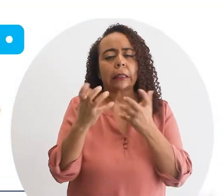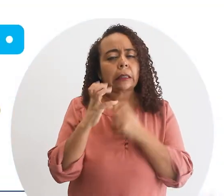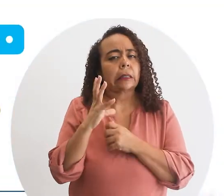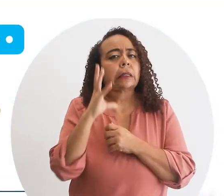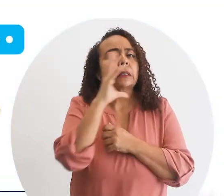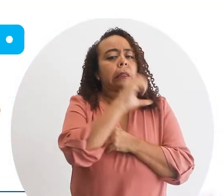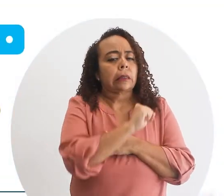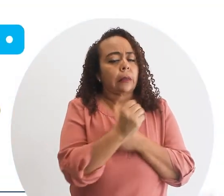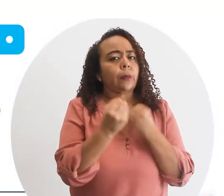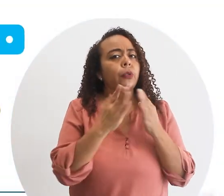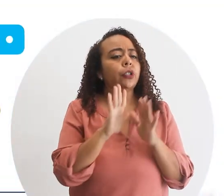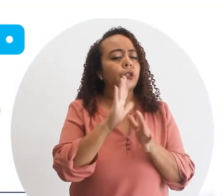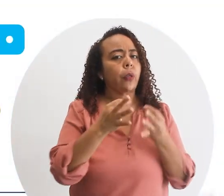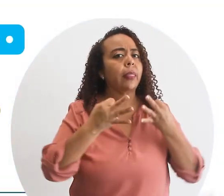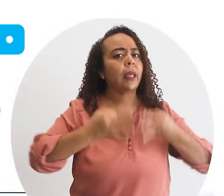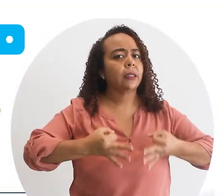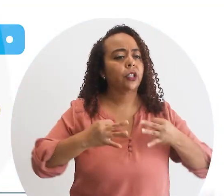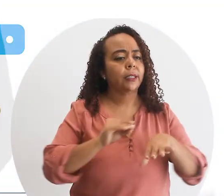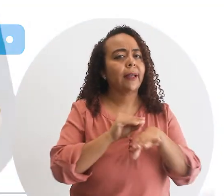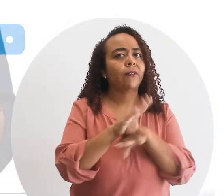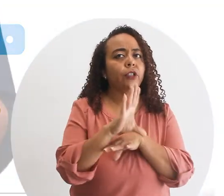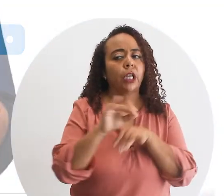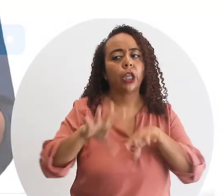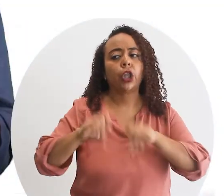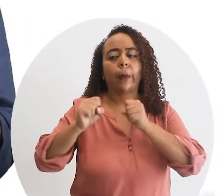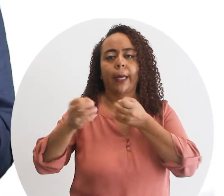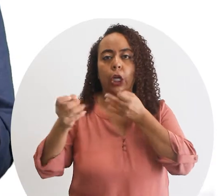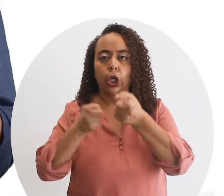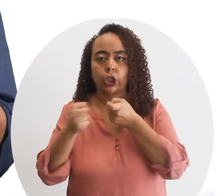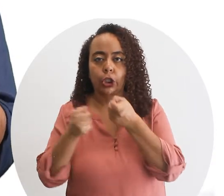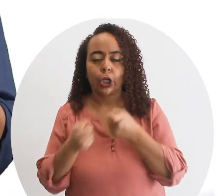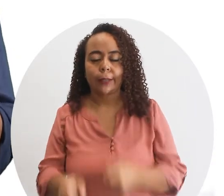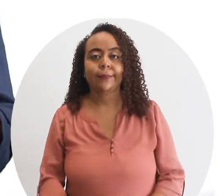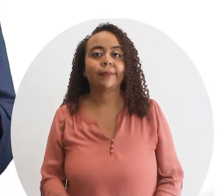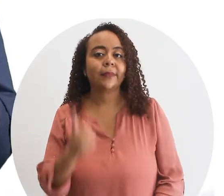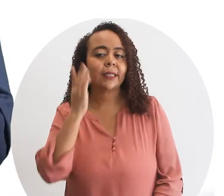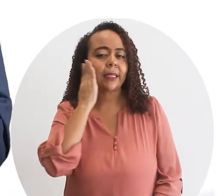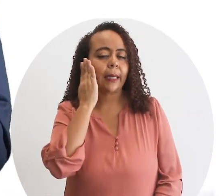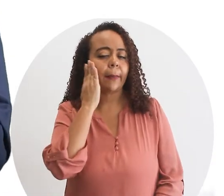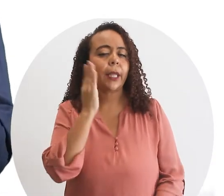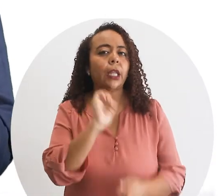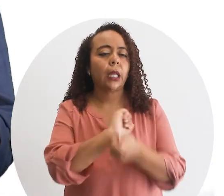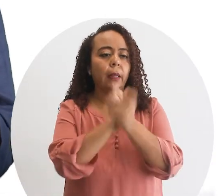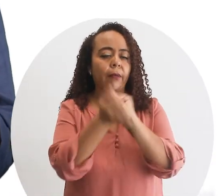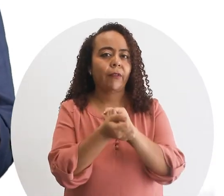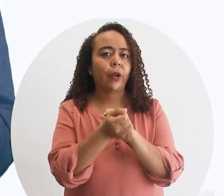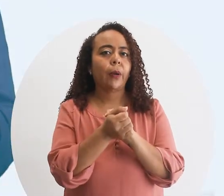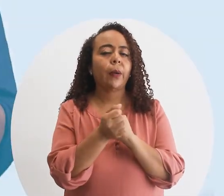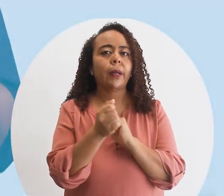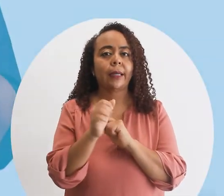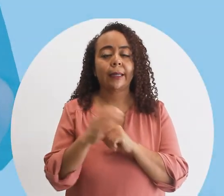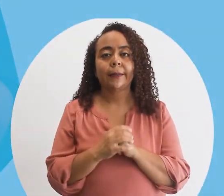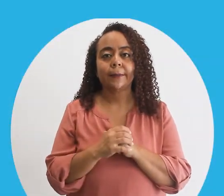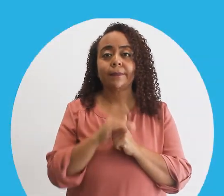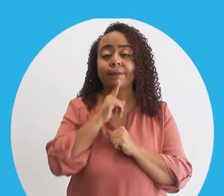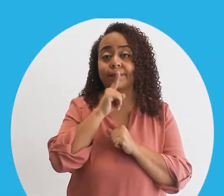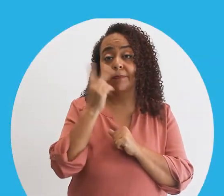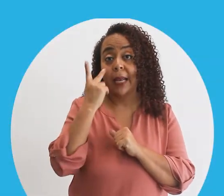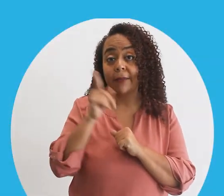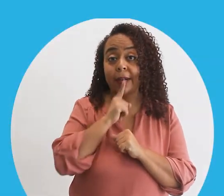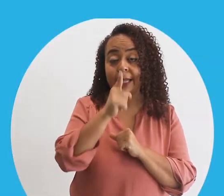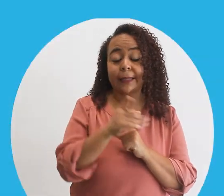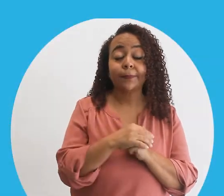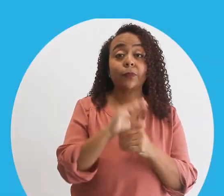identificar los sesgos que dirigen muchas de sus decisiones y toma control de ellos cambiando la forma en que ve las realidades práctica 2